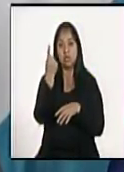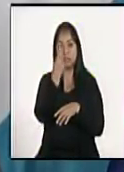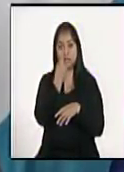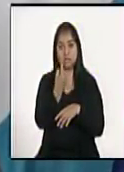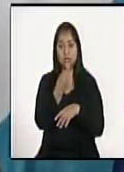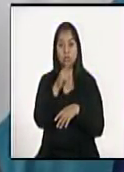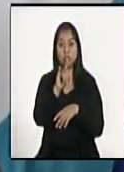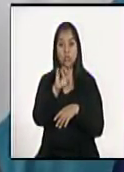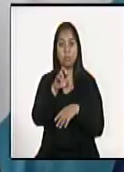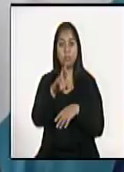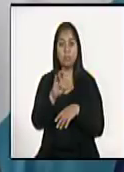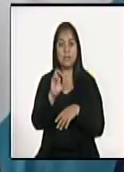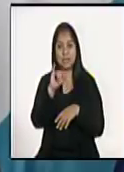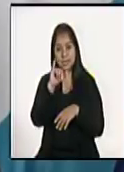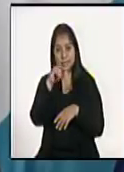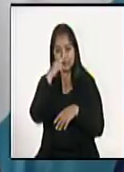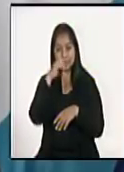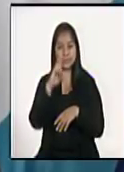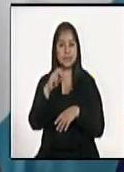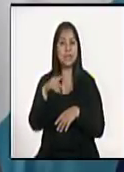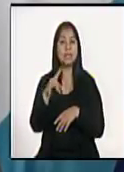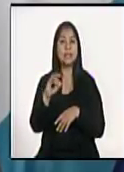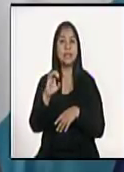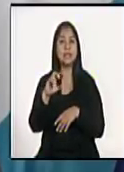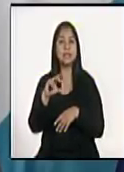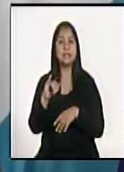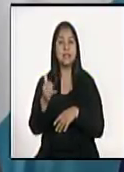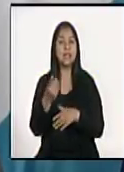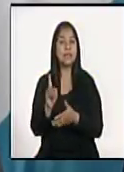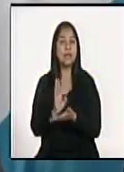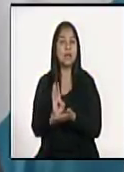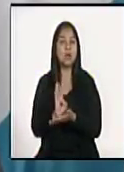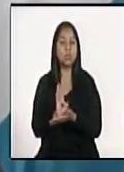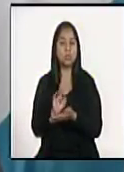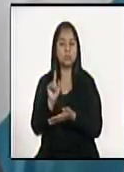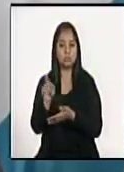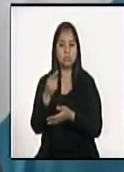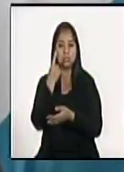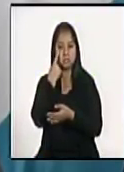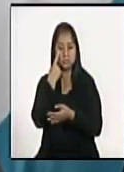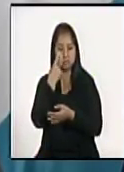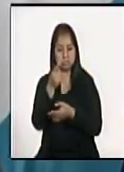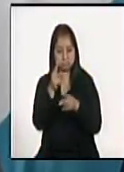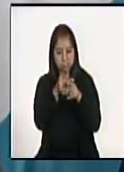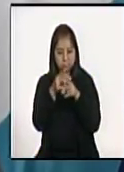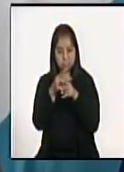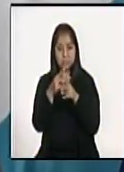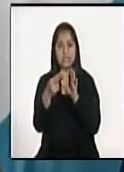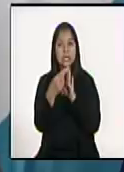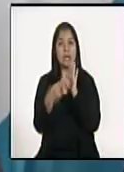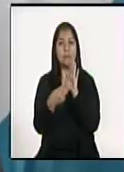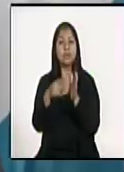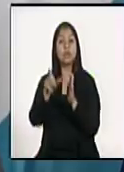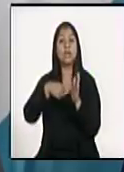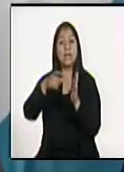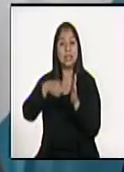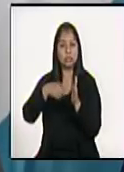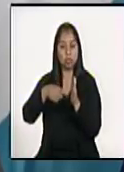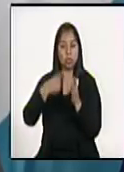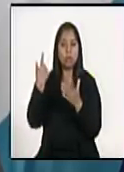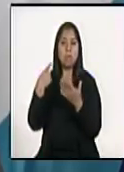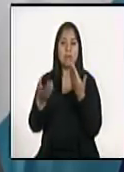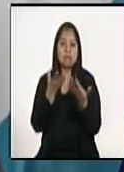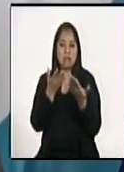revisó el reglamento de crédito con el objeto de hacer alguna